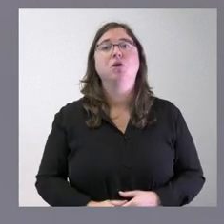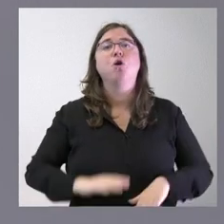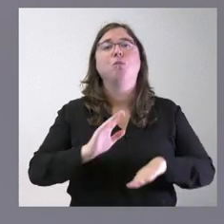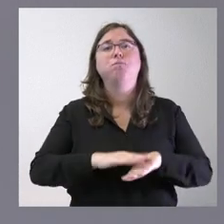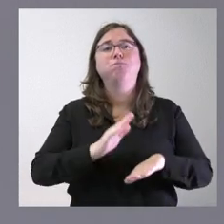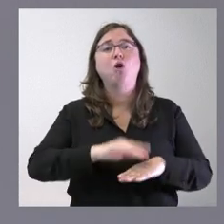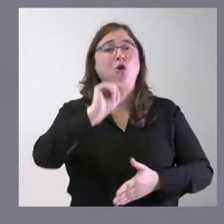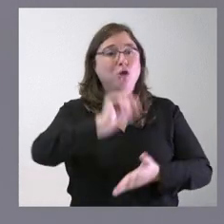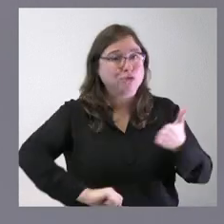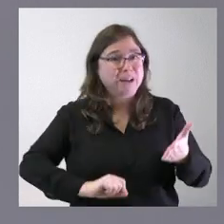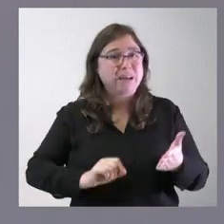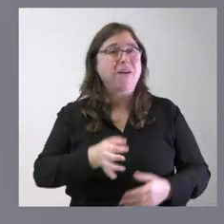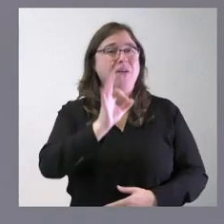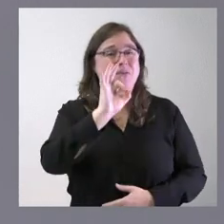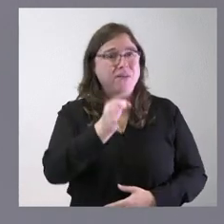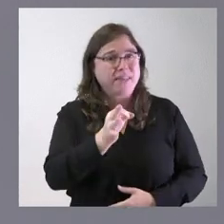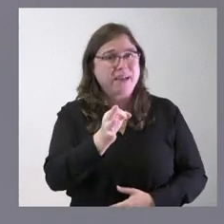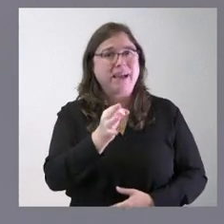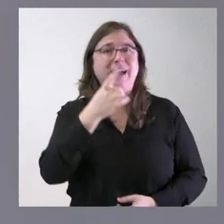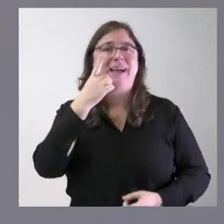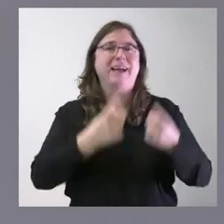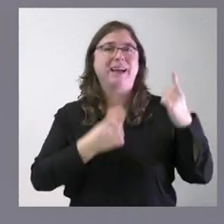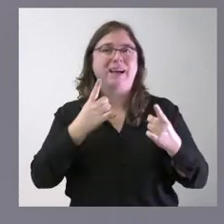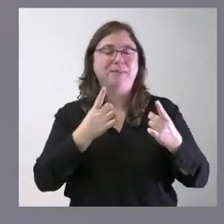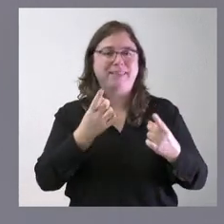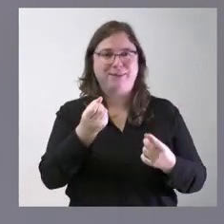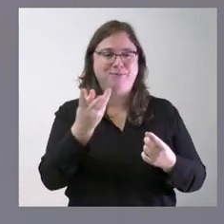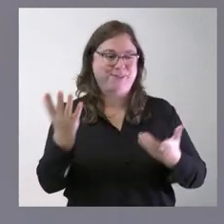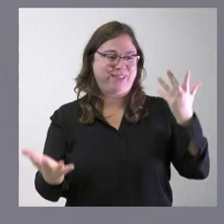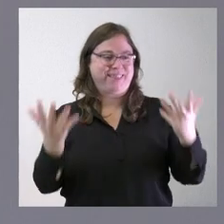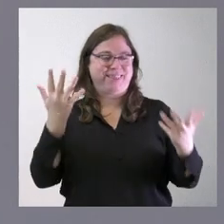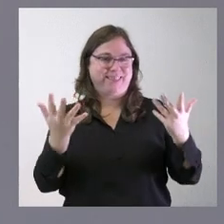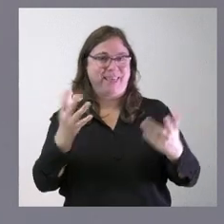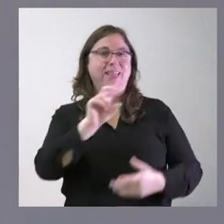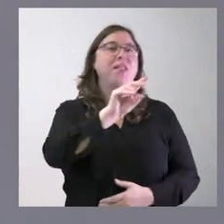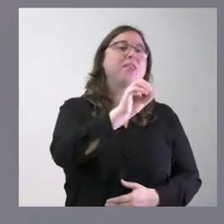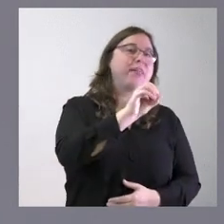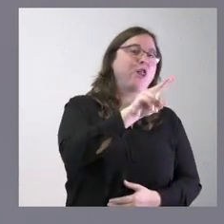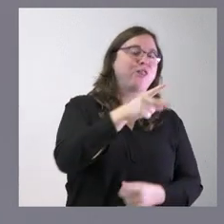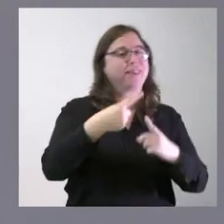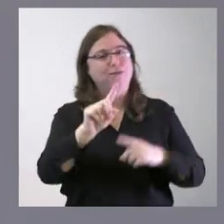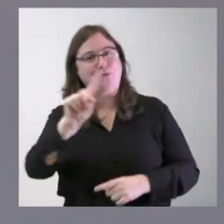aunque es verdad que los números a veces nos confunden a todos pero se refiere a una cuestión diferente